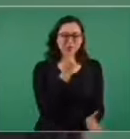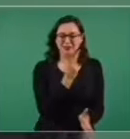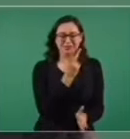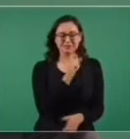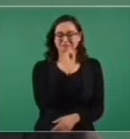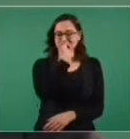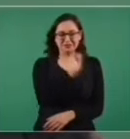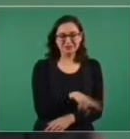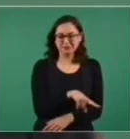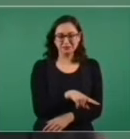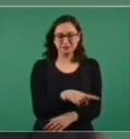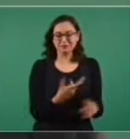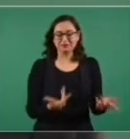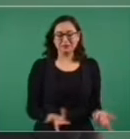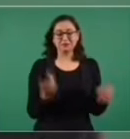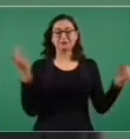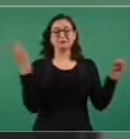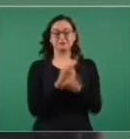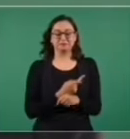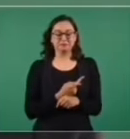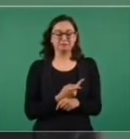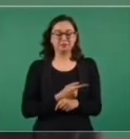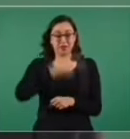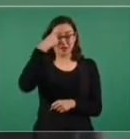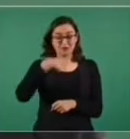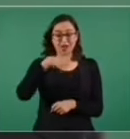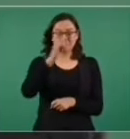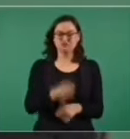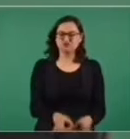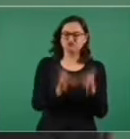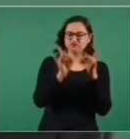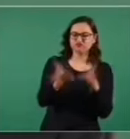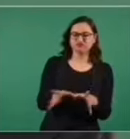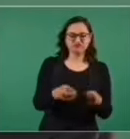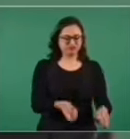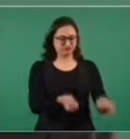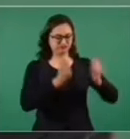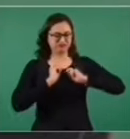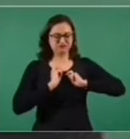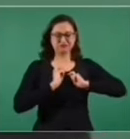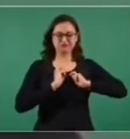se corrompen o se vuelven